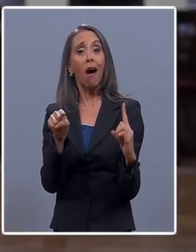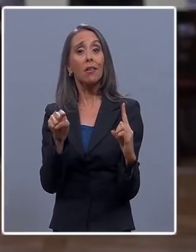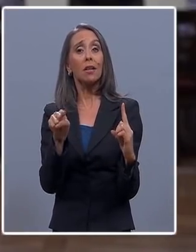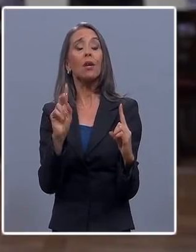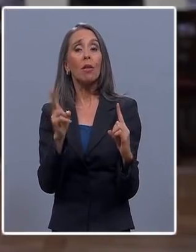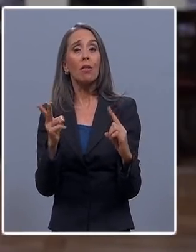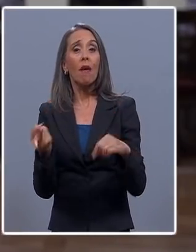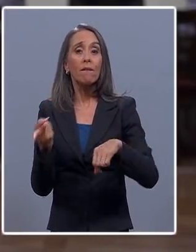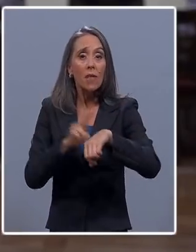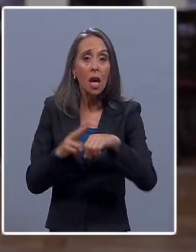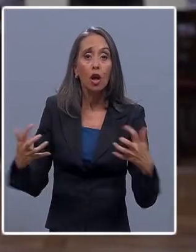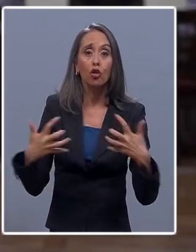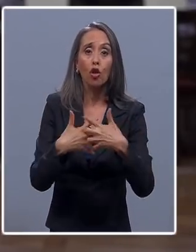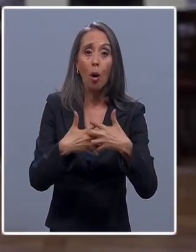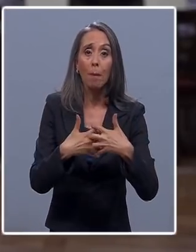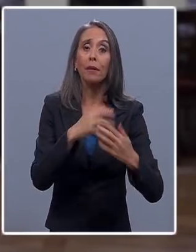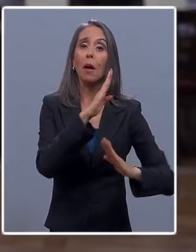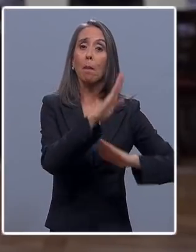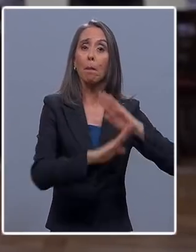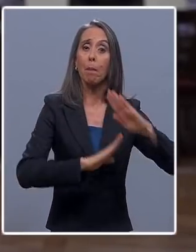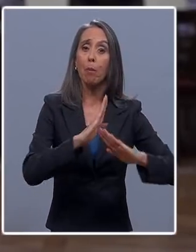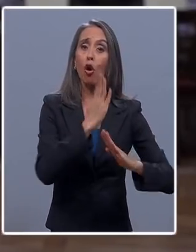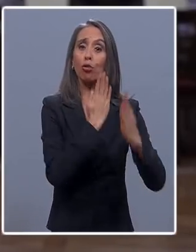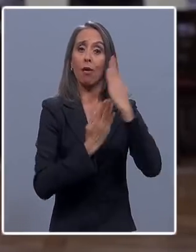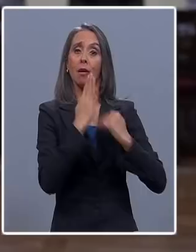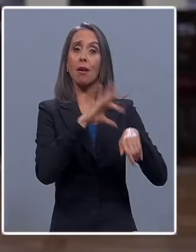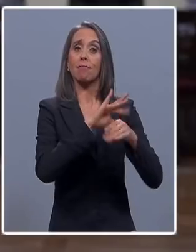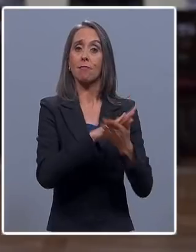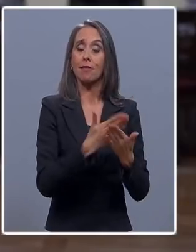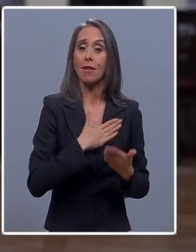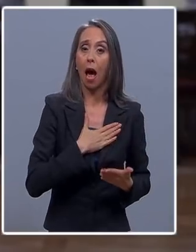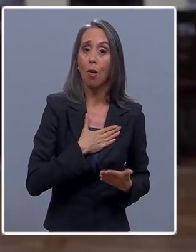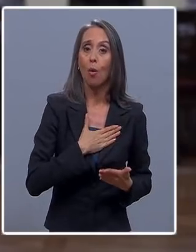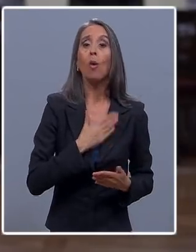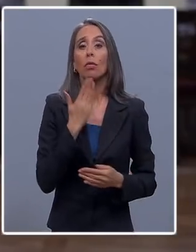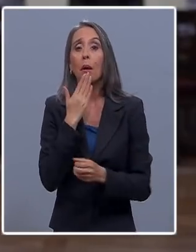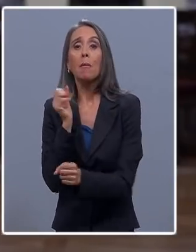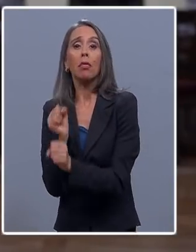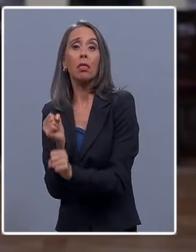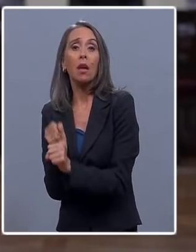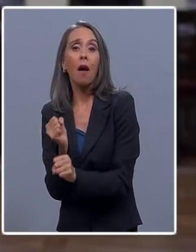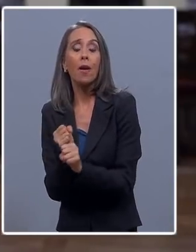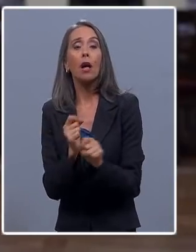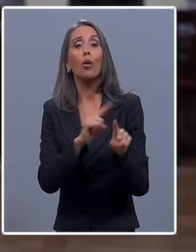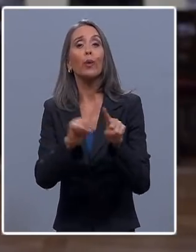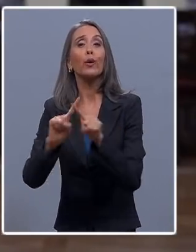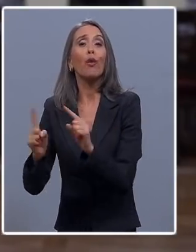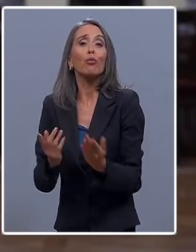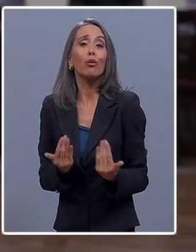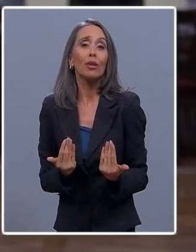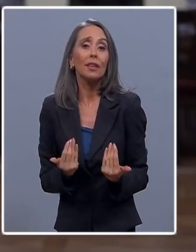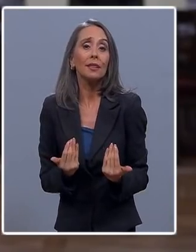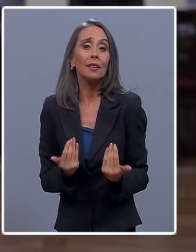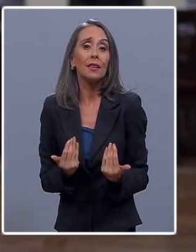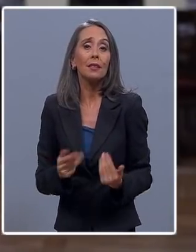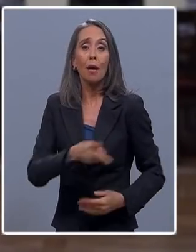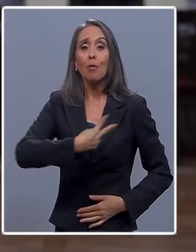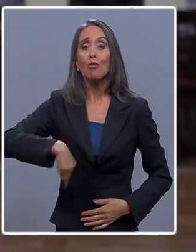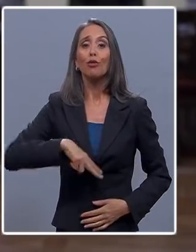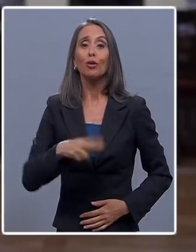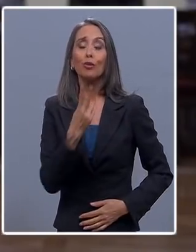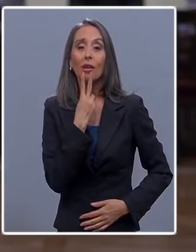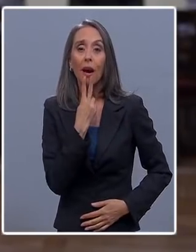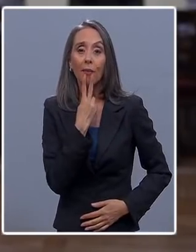compatibilizar la protección de nuestra salud con el trabajo y las otras necesidades de nuestras vidas